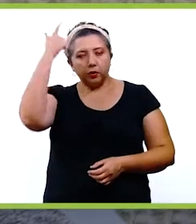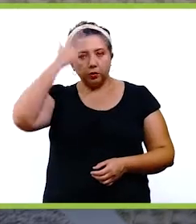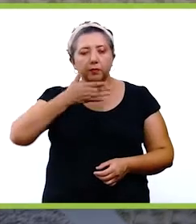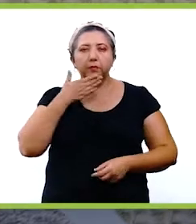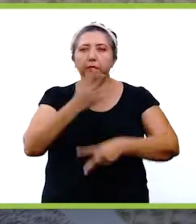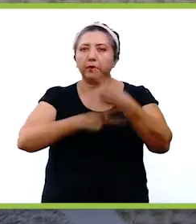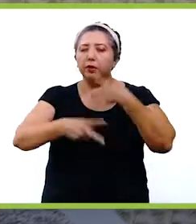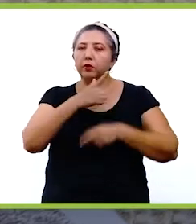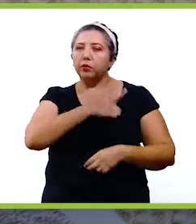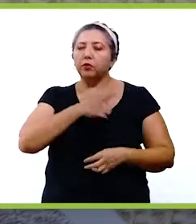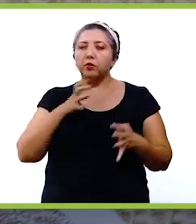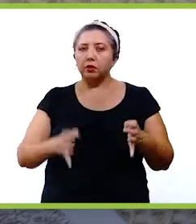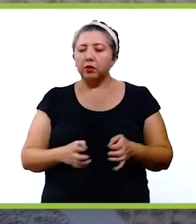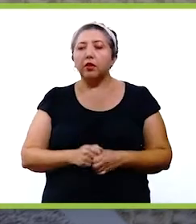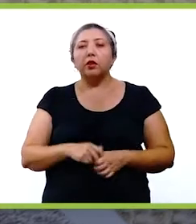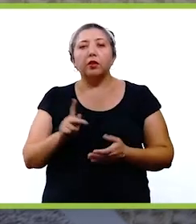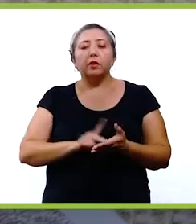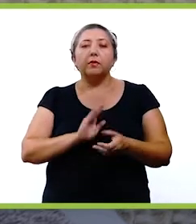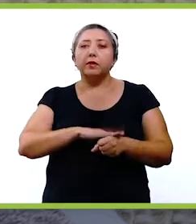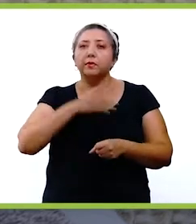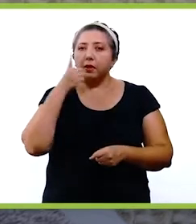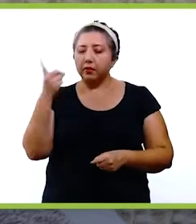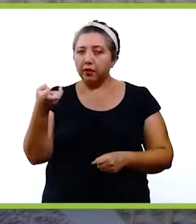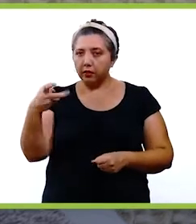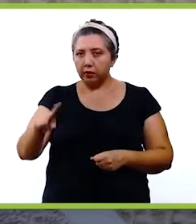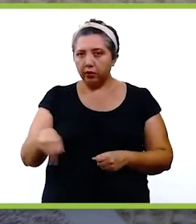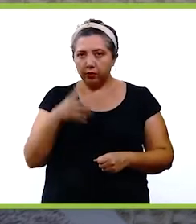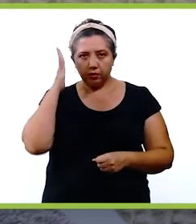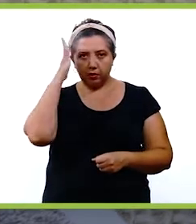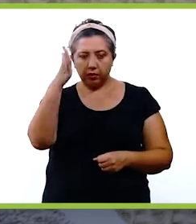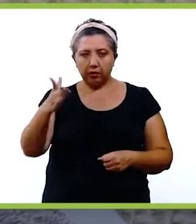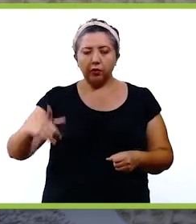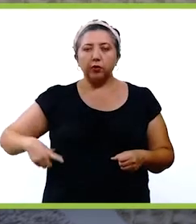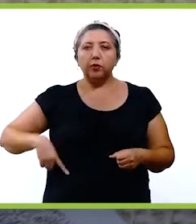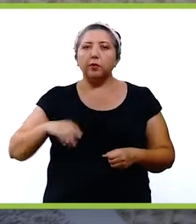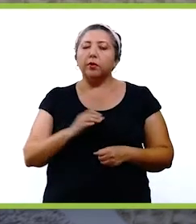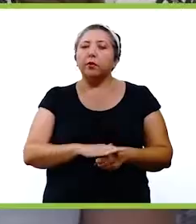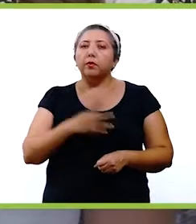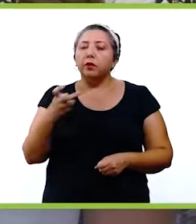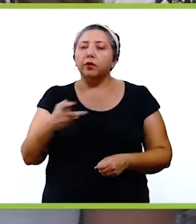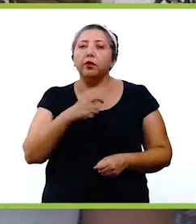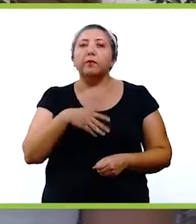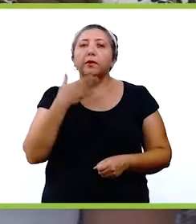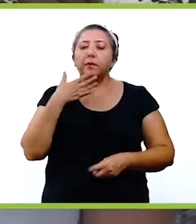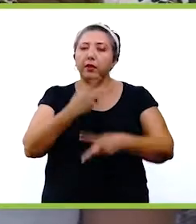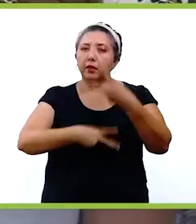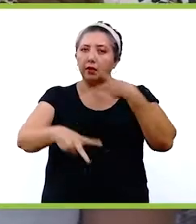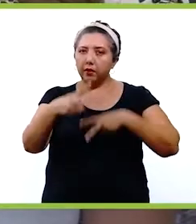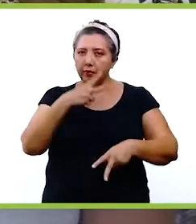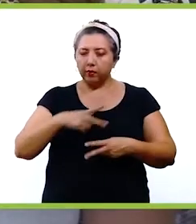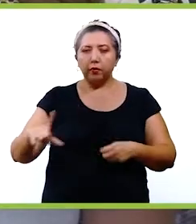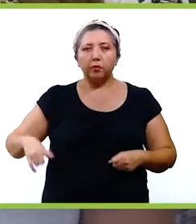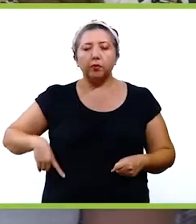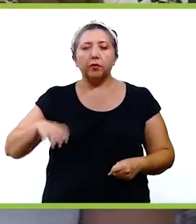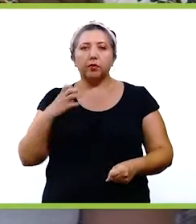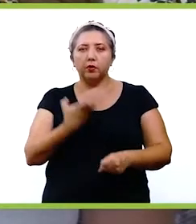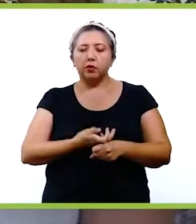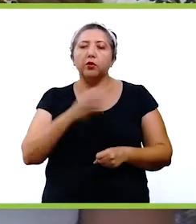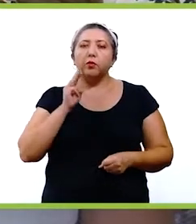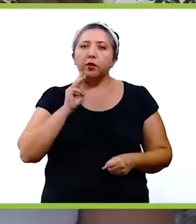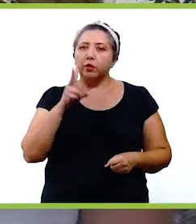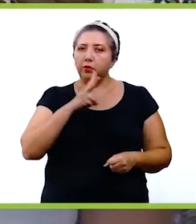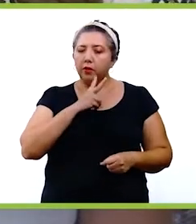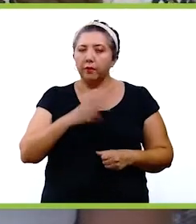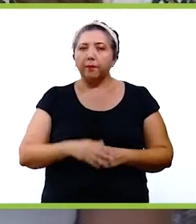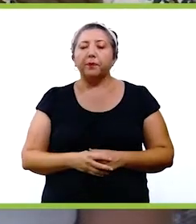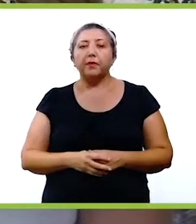Muy buenas noches y bienvenidos. Qué gusto que nos acompañe en una ocasión más. Esto es Directo con el Gober. Justamente le doy la más cordial bienvenida al gobernador